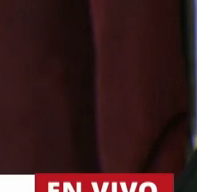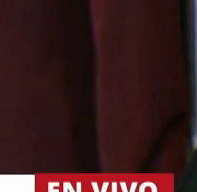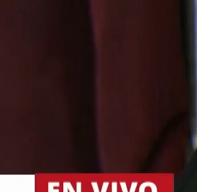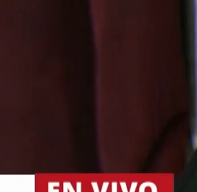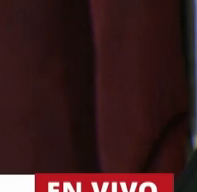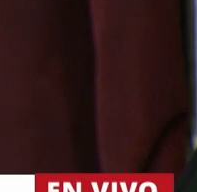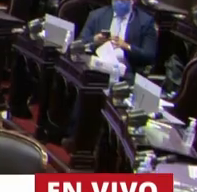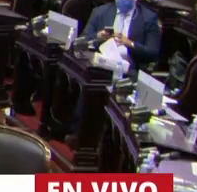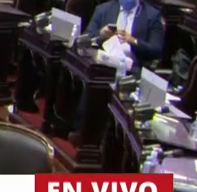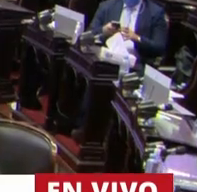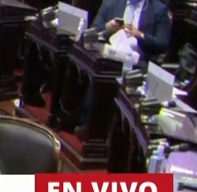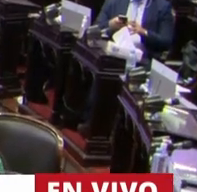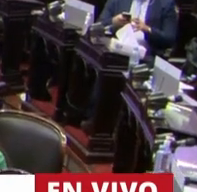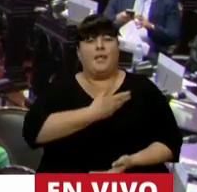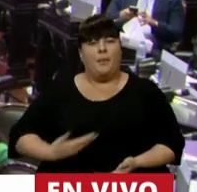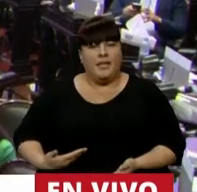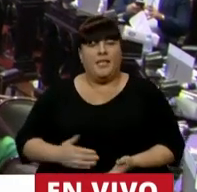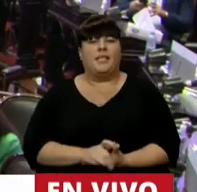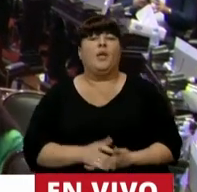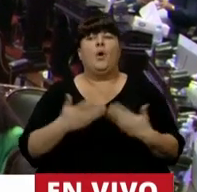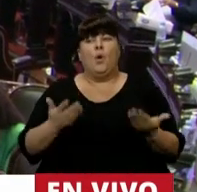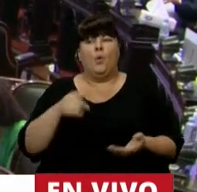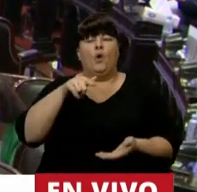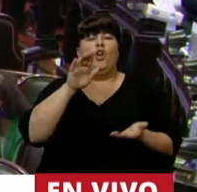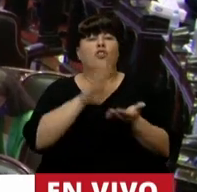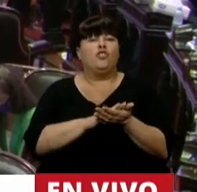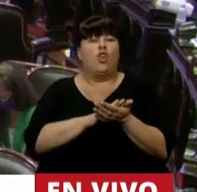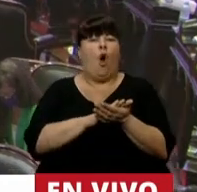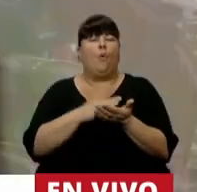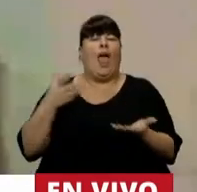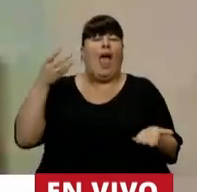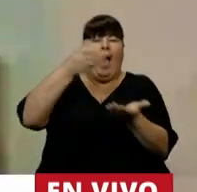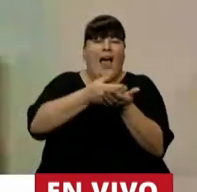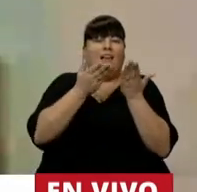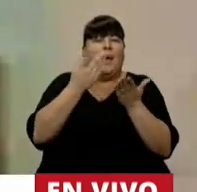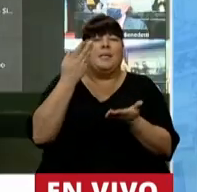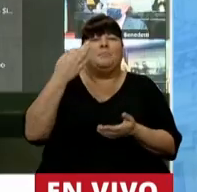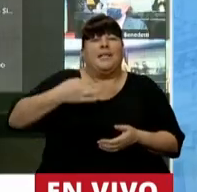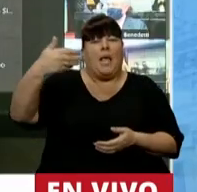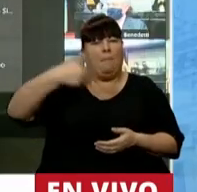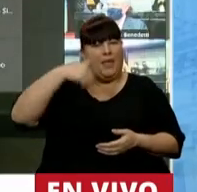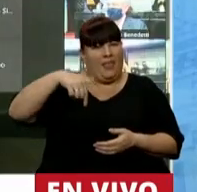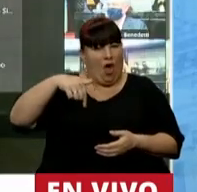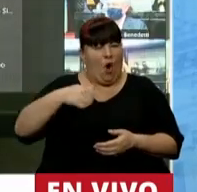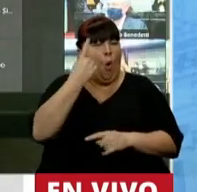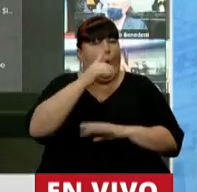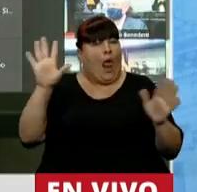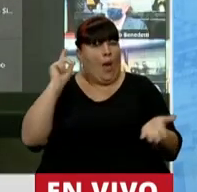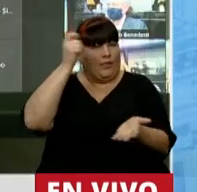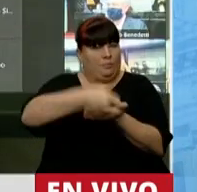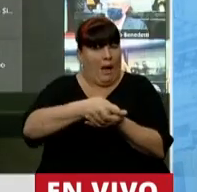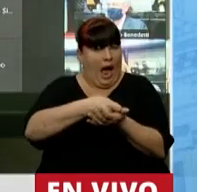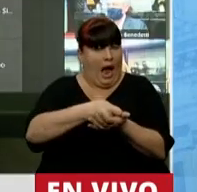Gracias, señor presidente. Bueno, el aporte solidario y extraordinario que nos convoca hoy, por única vez,